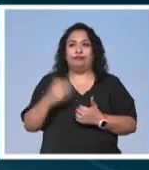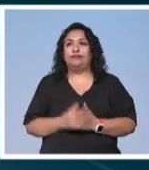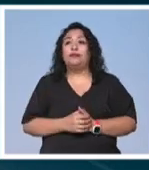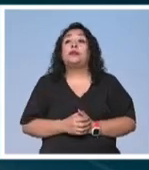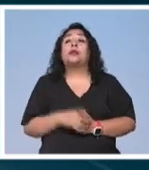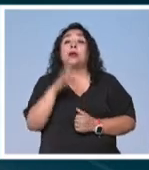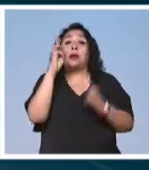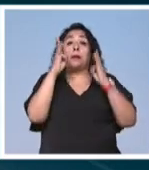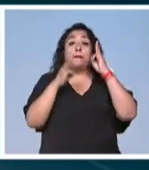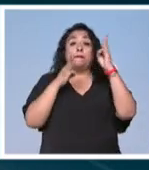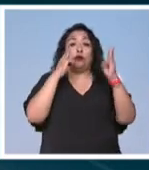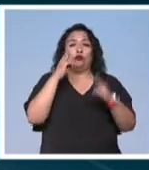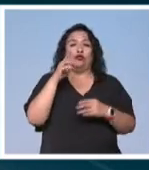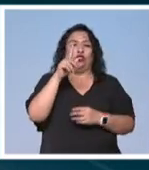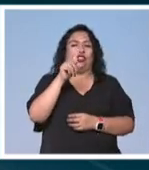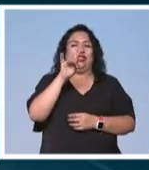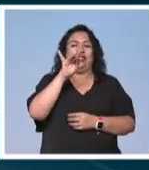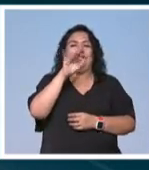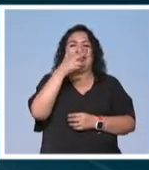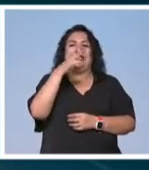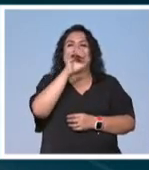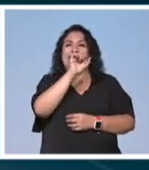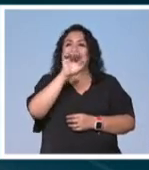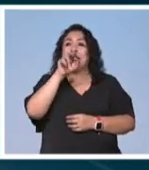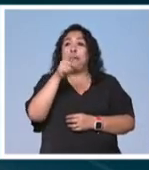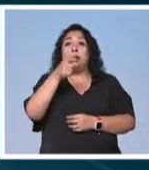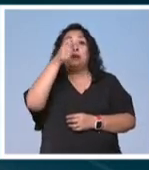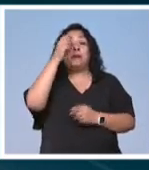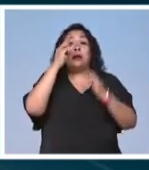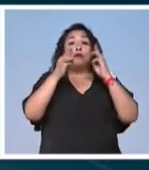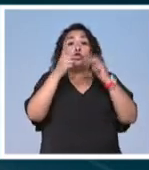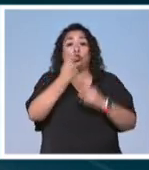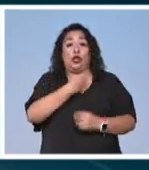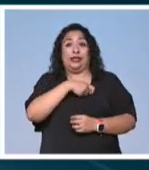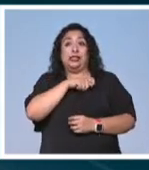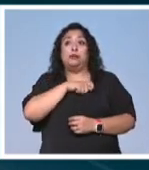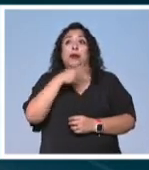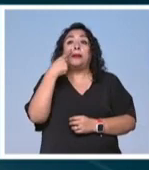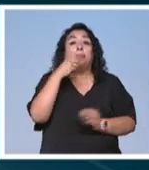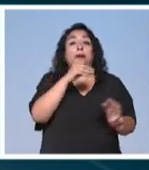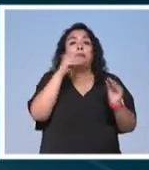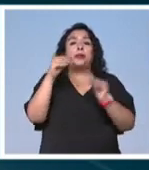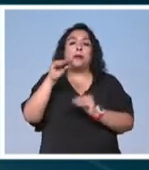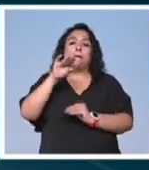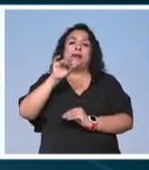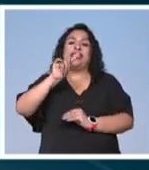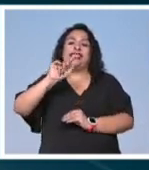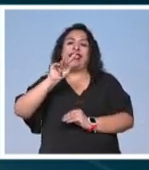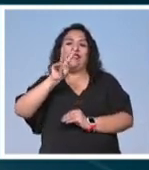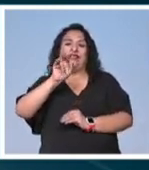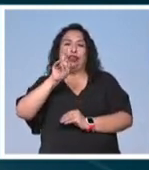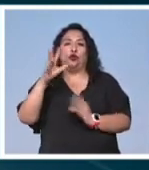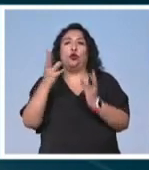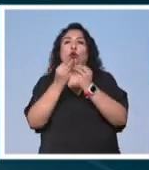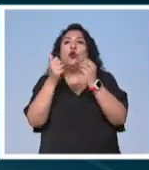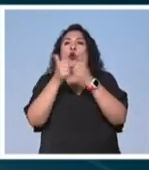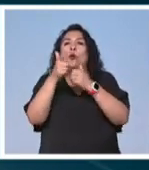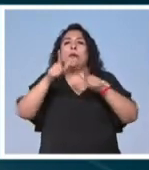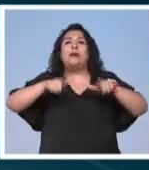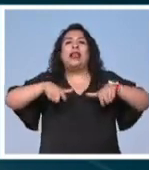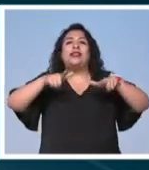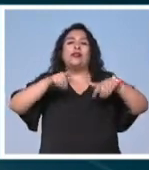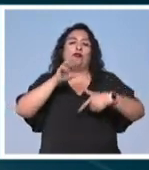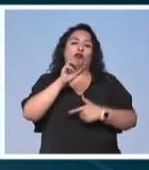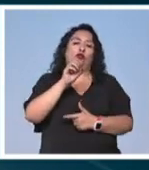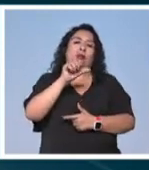El Museo Thyssen-Bornemisa se convierte en el primer museo español en dar el salto al metaverso. En colaboración con la plataforma